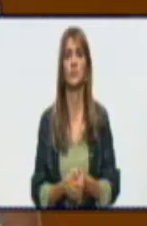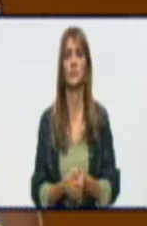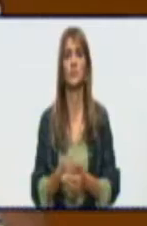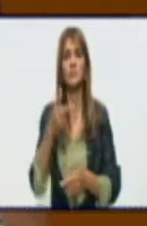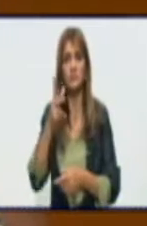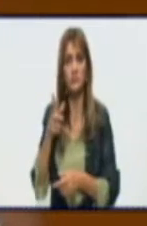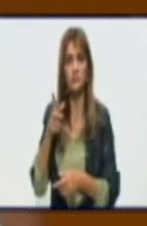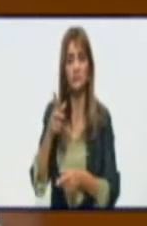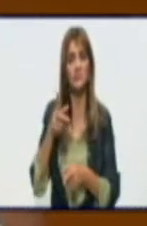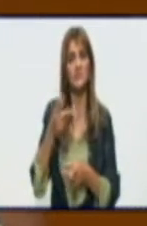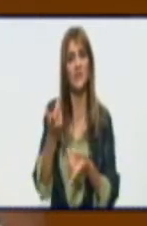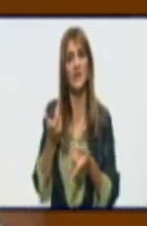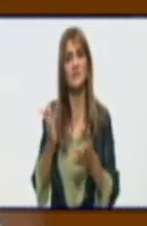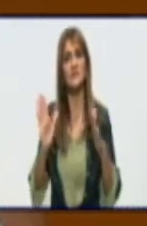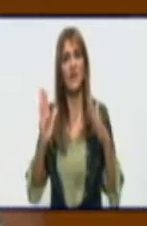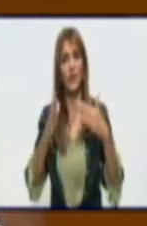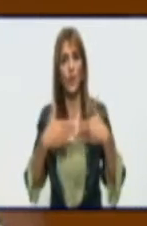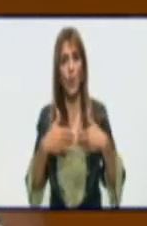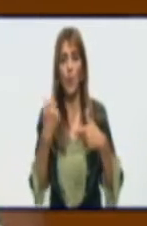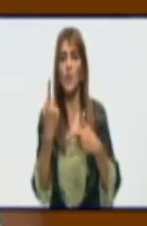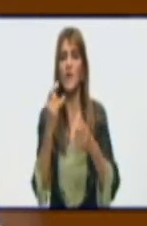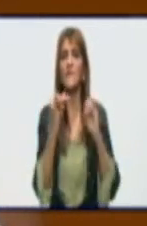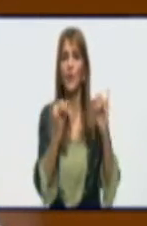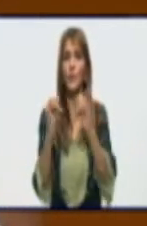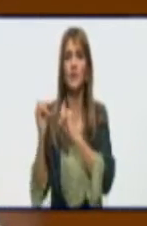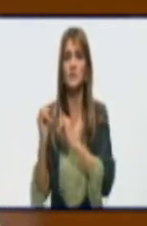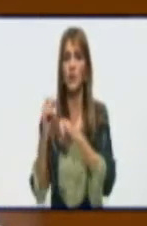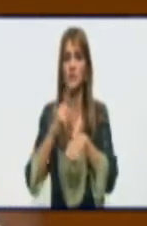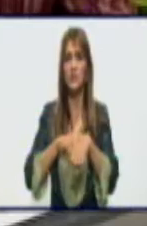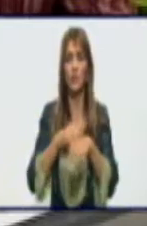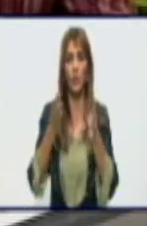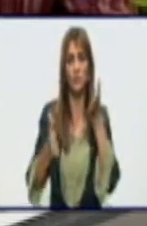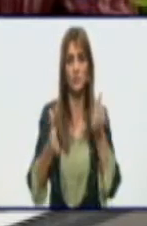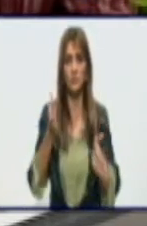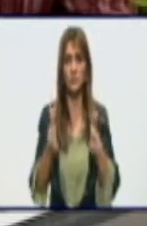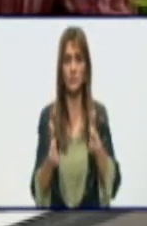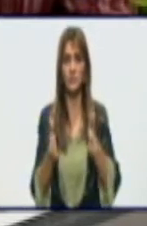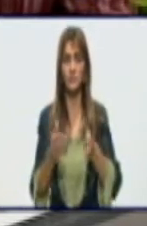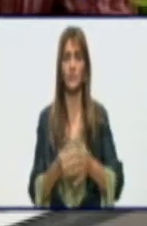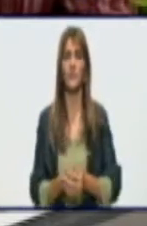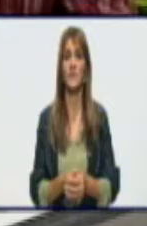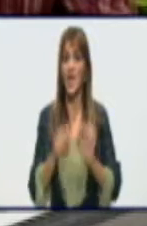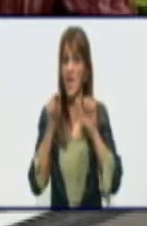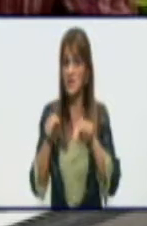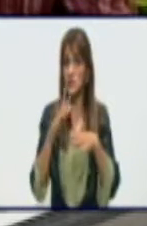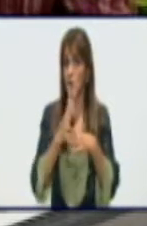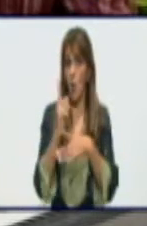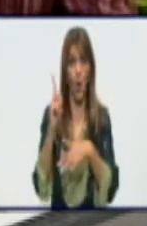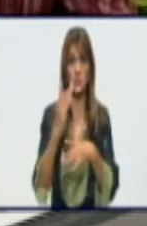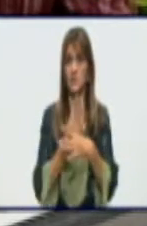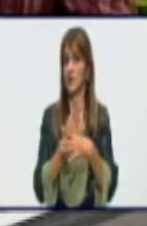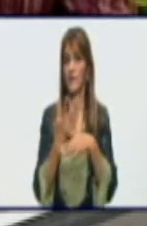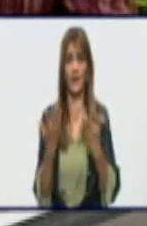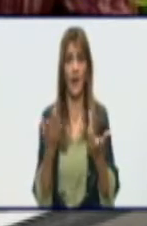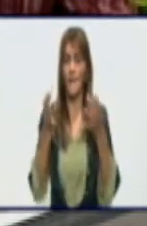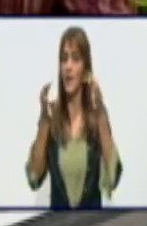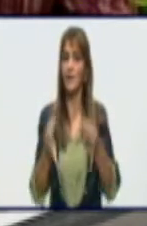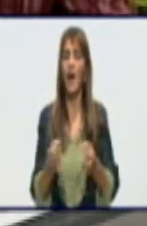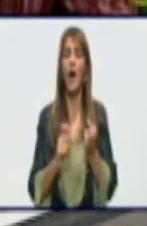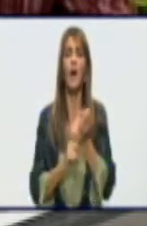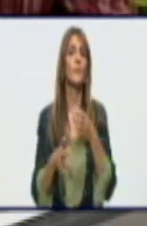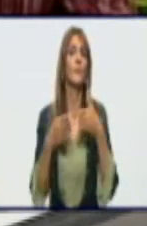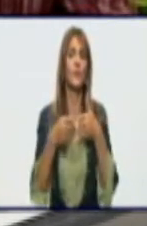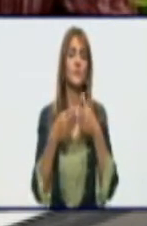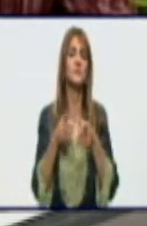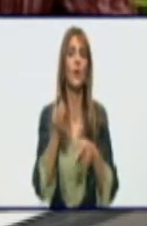una información que se realiza en un periodo de tiempo y que para nada esto que representa la realidad que tenemos en la provincia. En los últimos